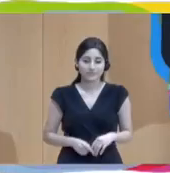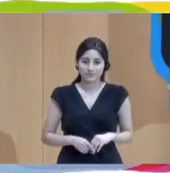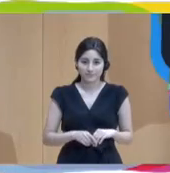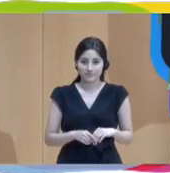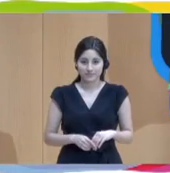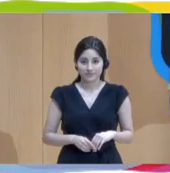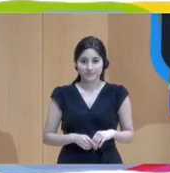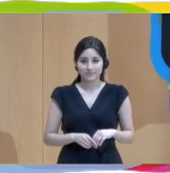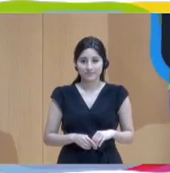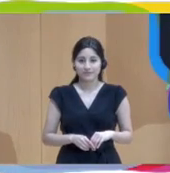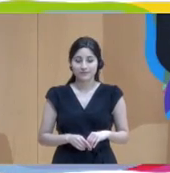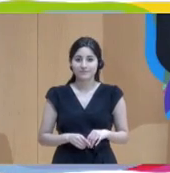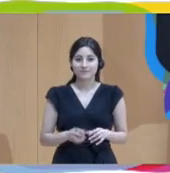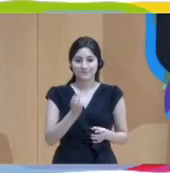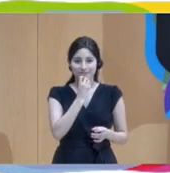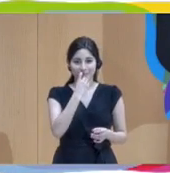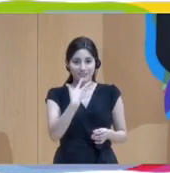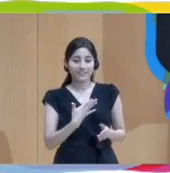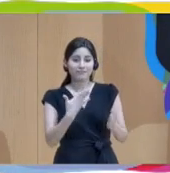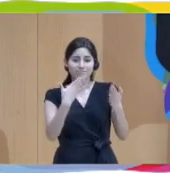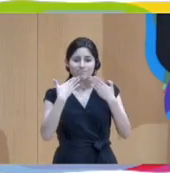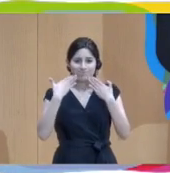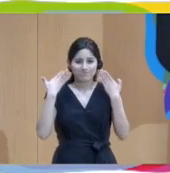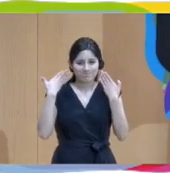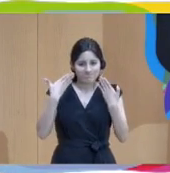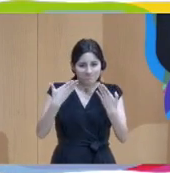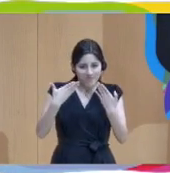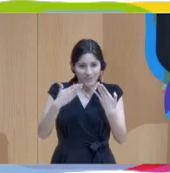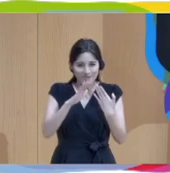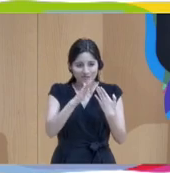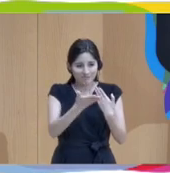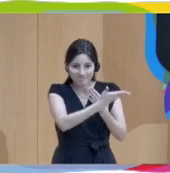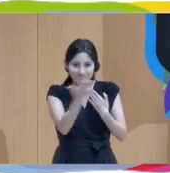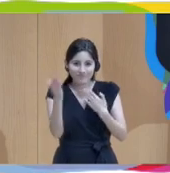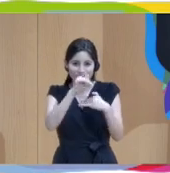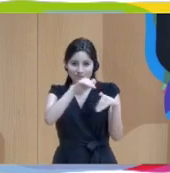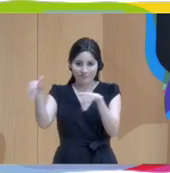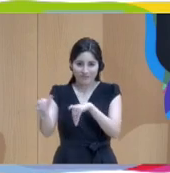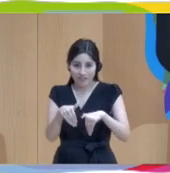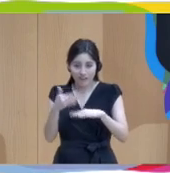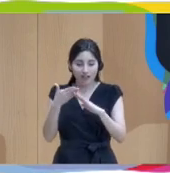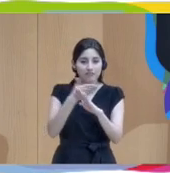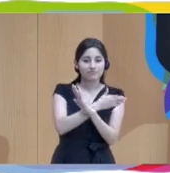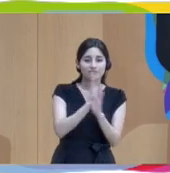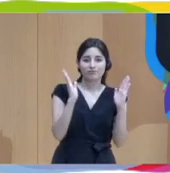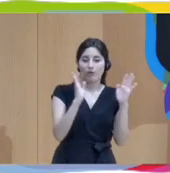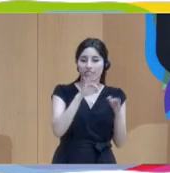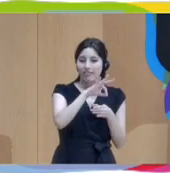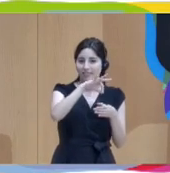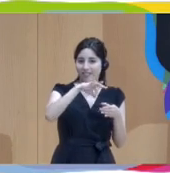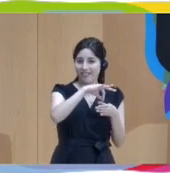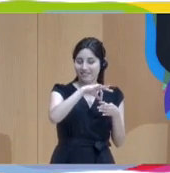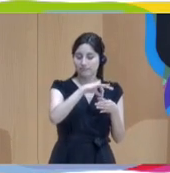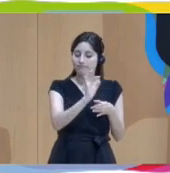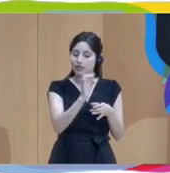Buenas, muchísimas gracias por haber regresado a la sala después del café. Sabemos lo que